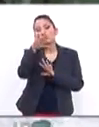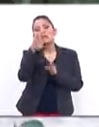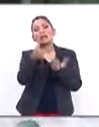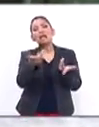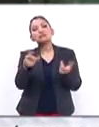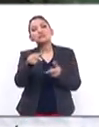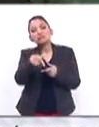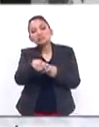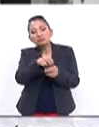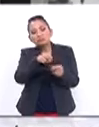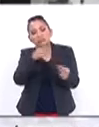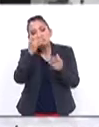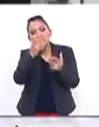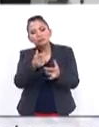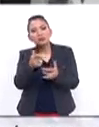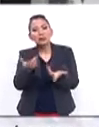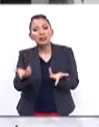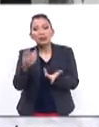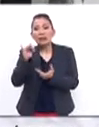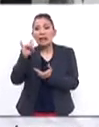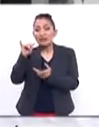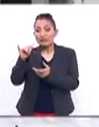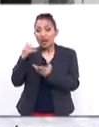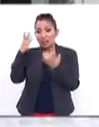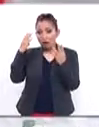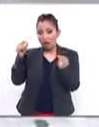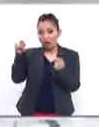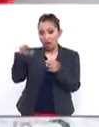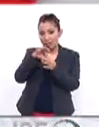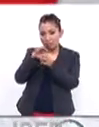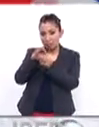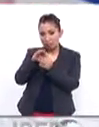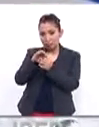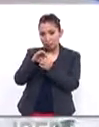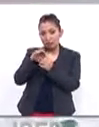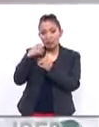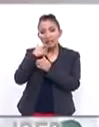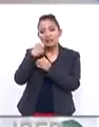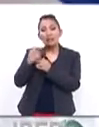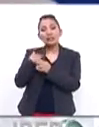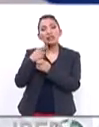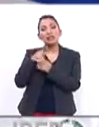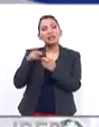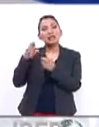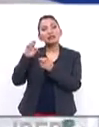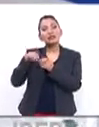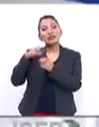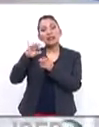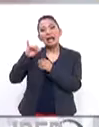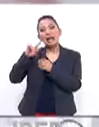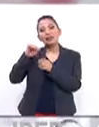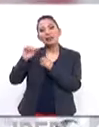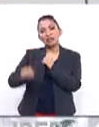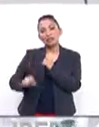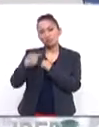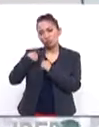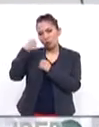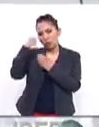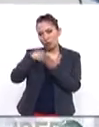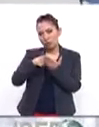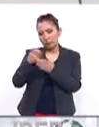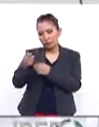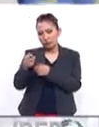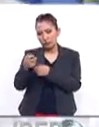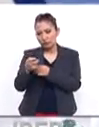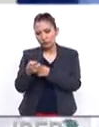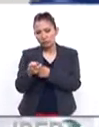la frontera irlandesa entre Irlanda del Norte, que pertenece al Reino Unido, y la República de Irlanda del Sur. En esa lógica me parece